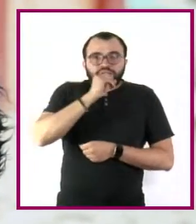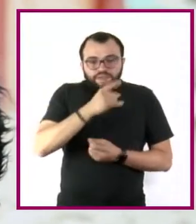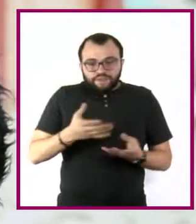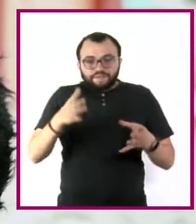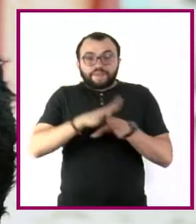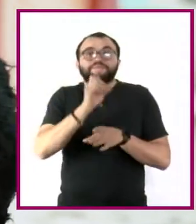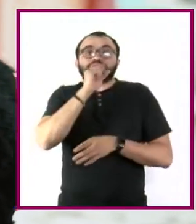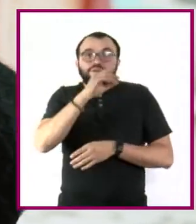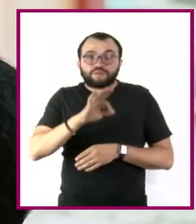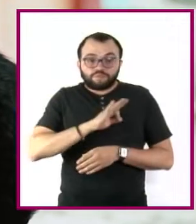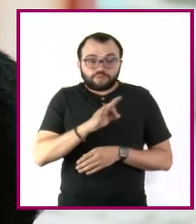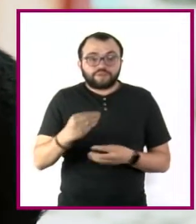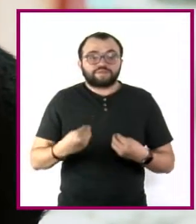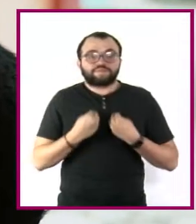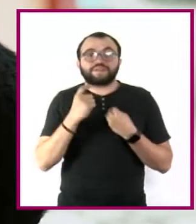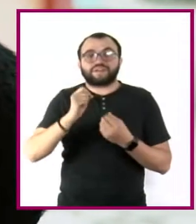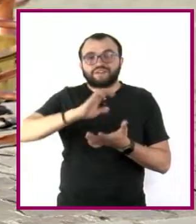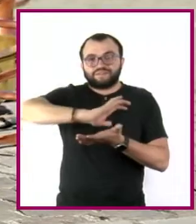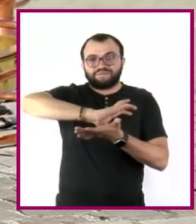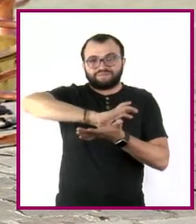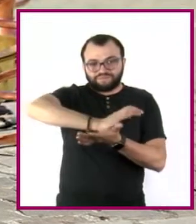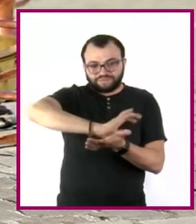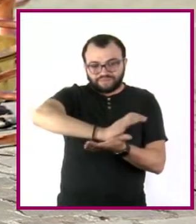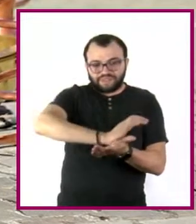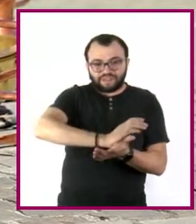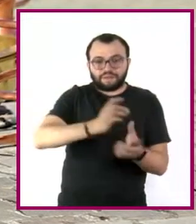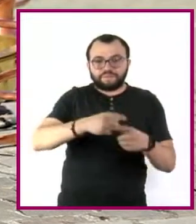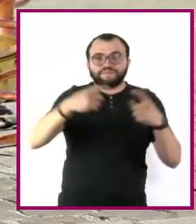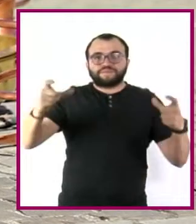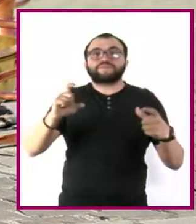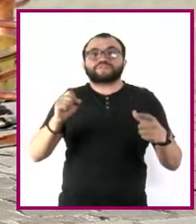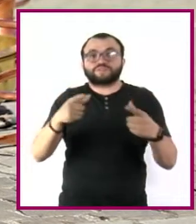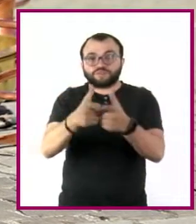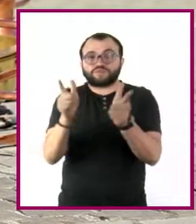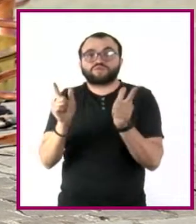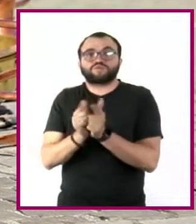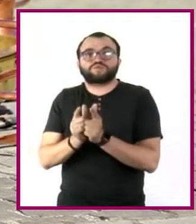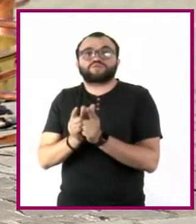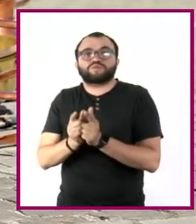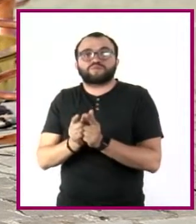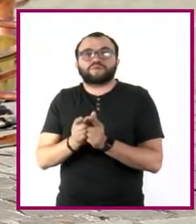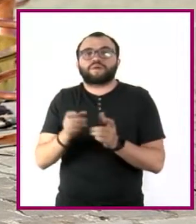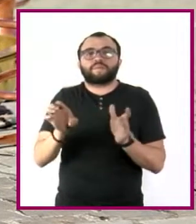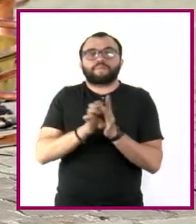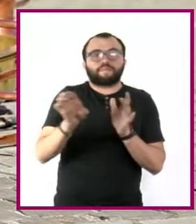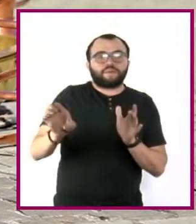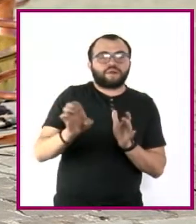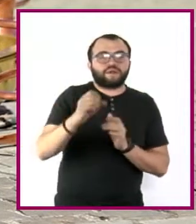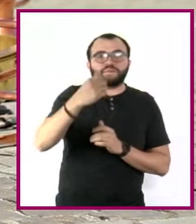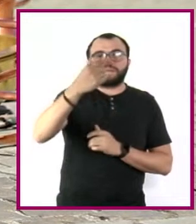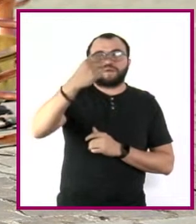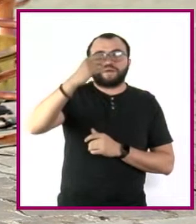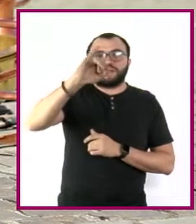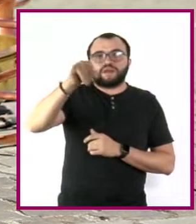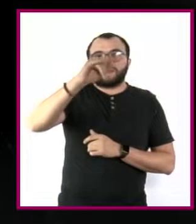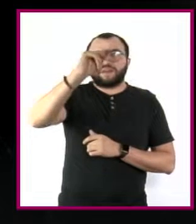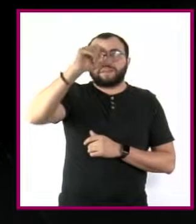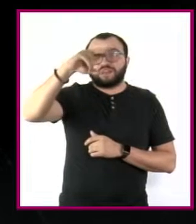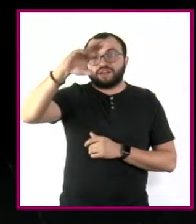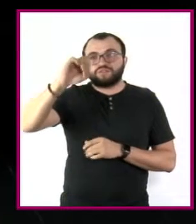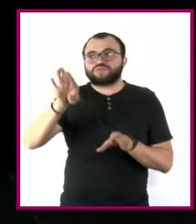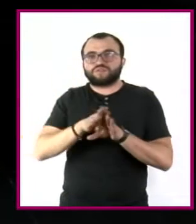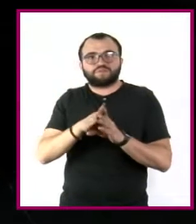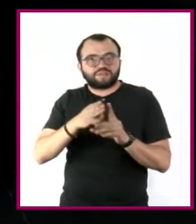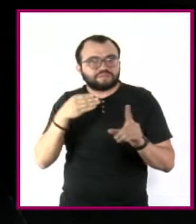también puede vivirse la discriminación generalizada para el caso de grupos de población o sectores como los gitanos, que son perseguidos en muchos países.